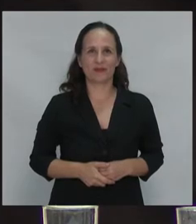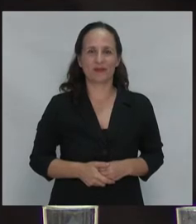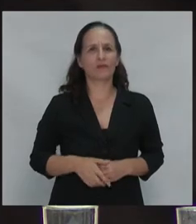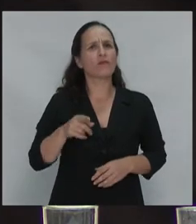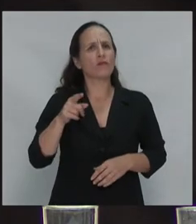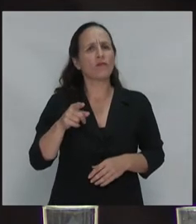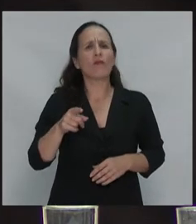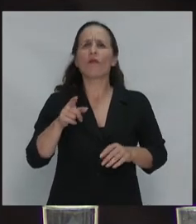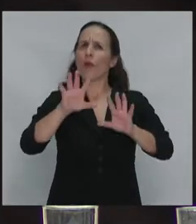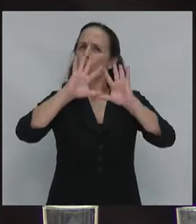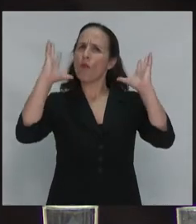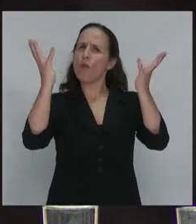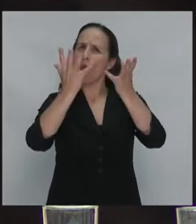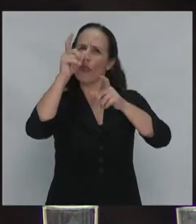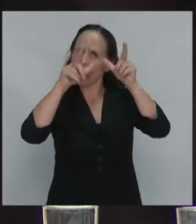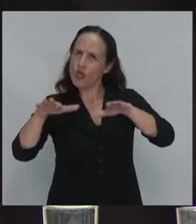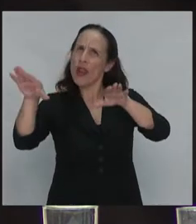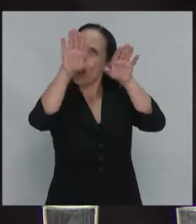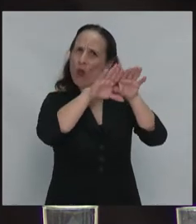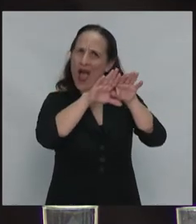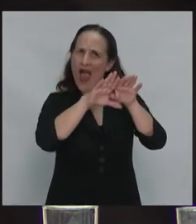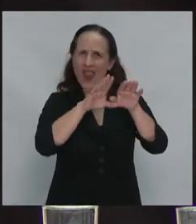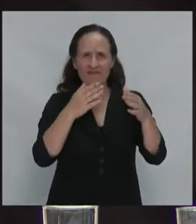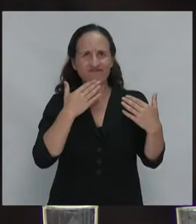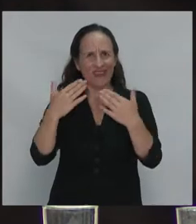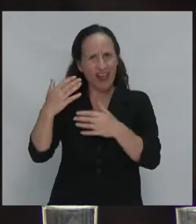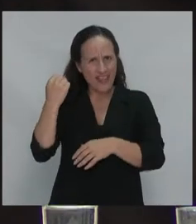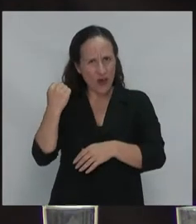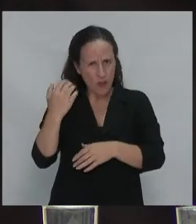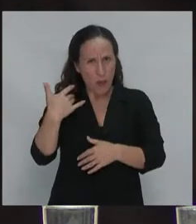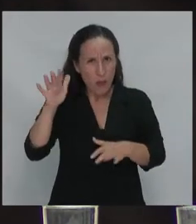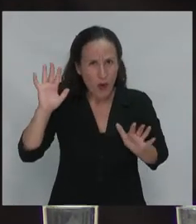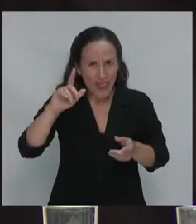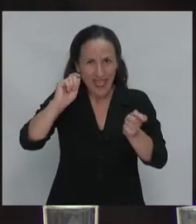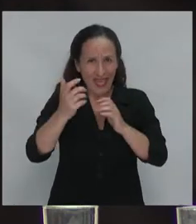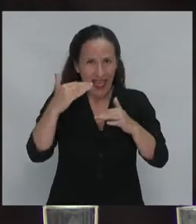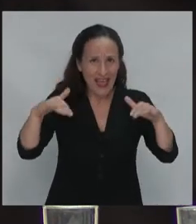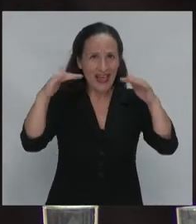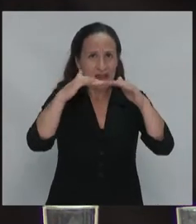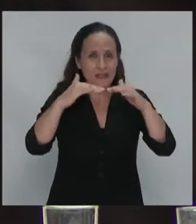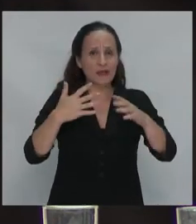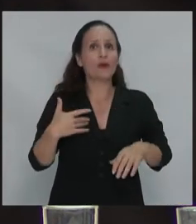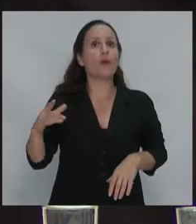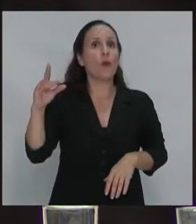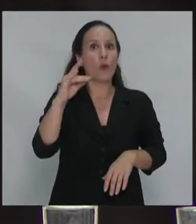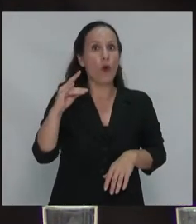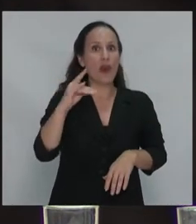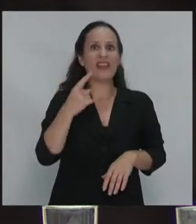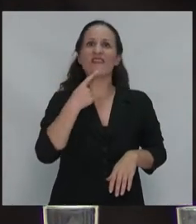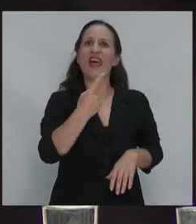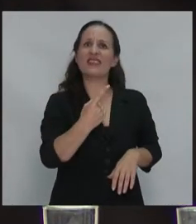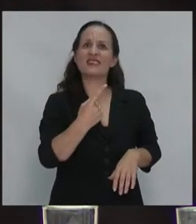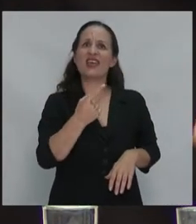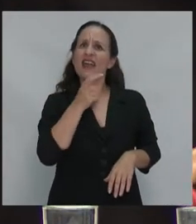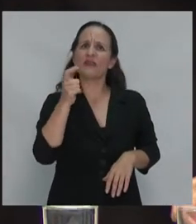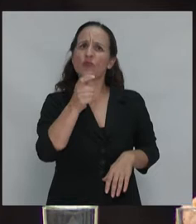ayudarnos a construir un mundo de iguales? Desde Bolivia les decimos contundentemente que